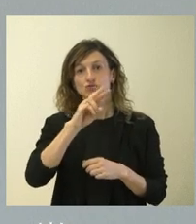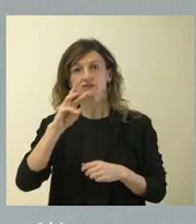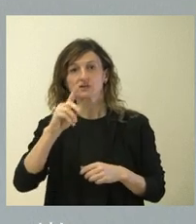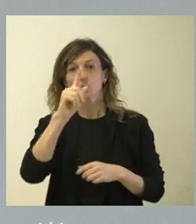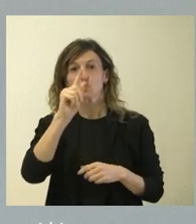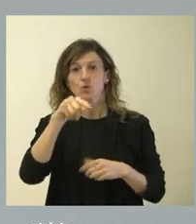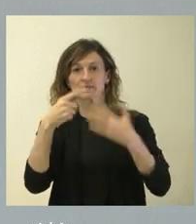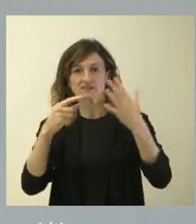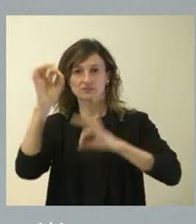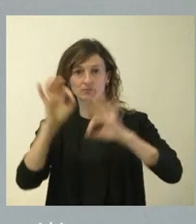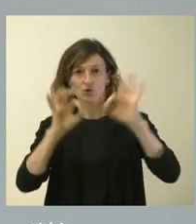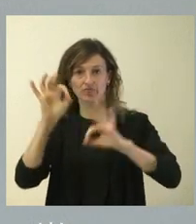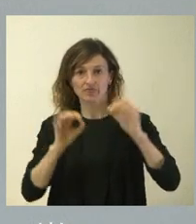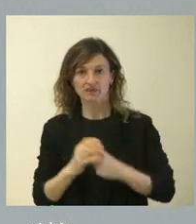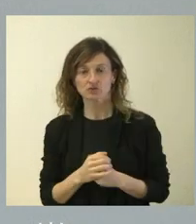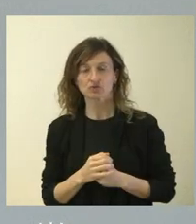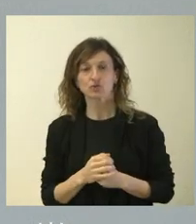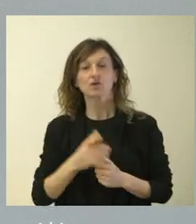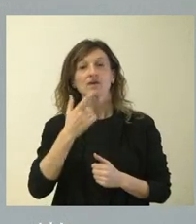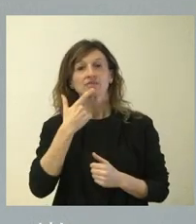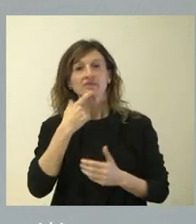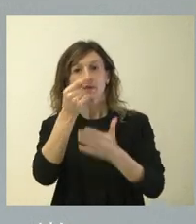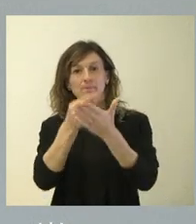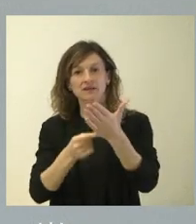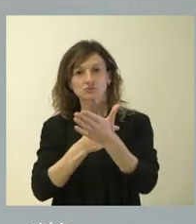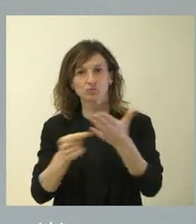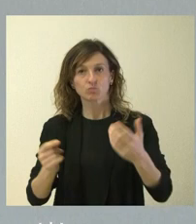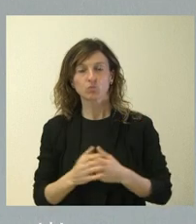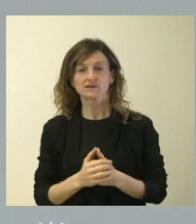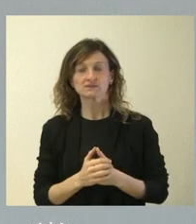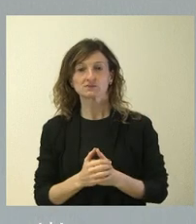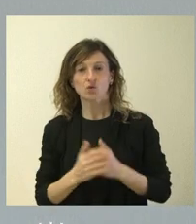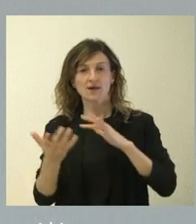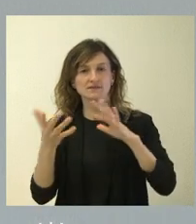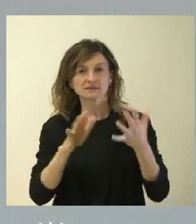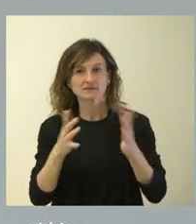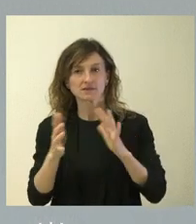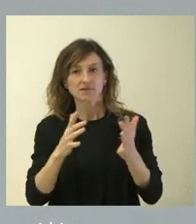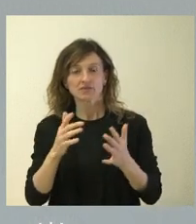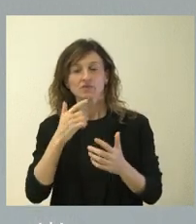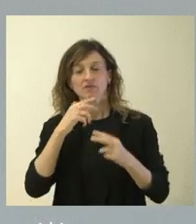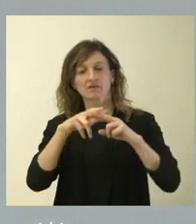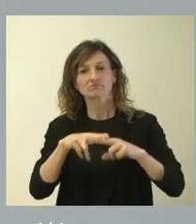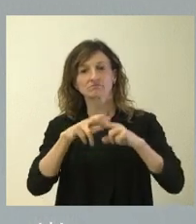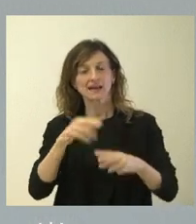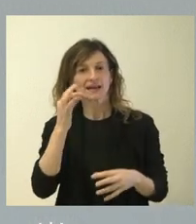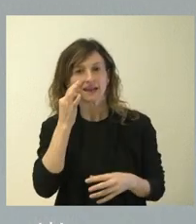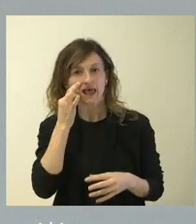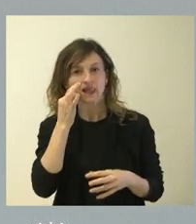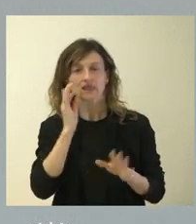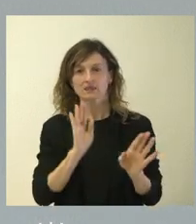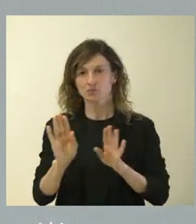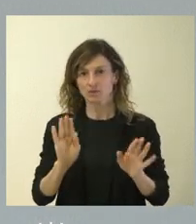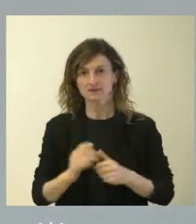1,6%, que es la que figura en el presupuesto. Es una estimación que por parte de la AIREF fue valorada como realista y prudente